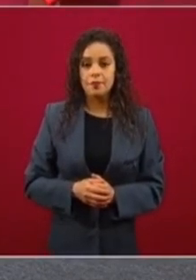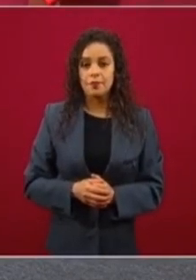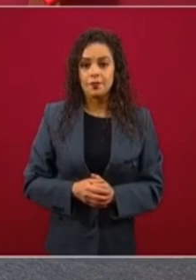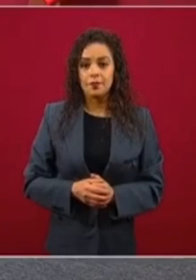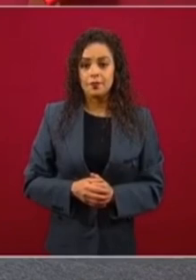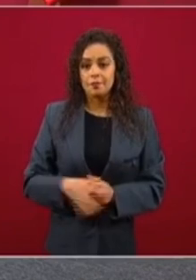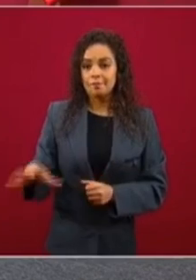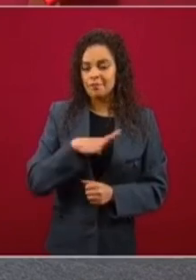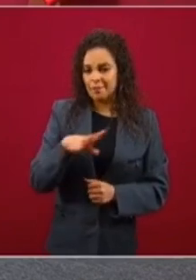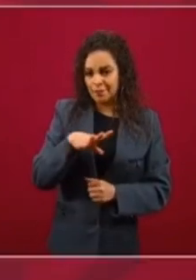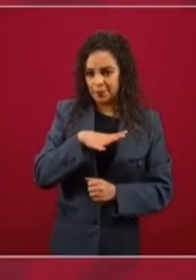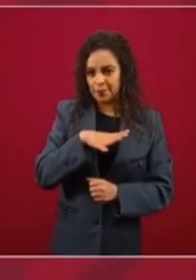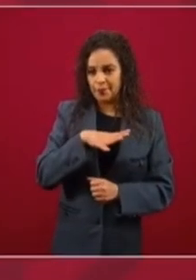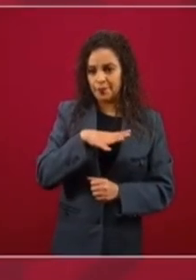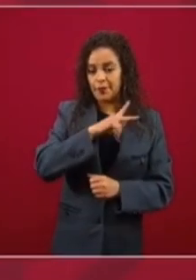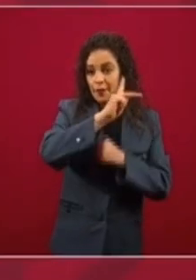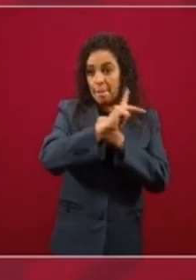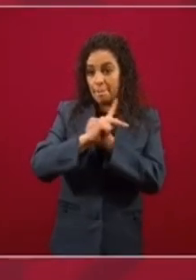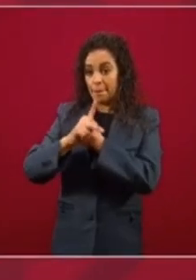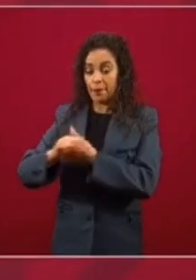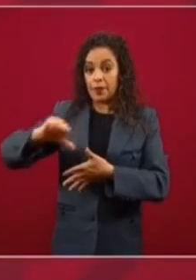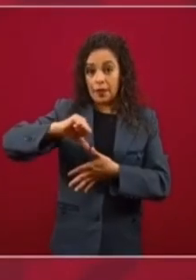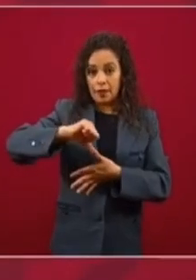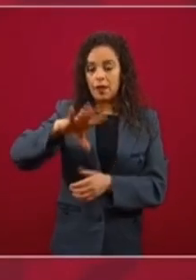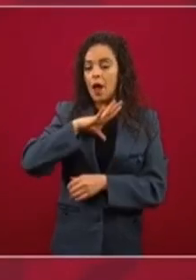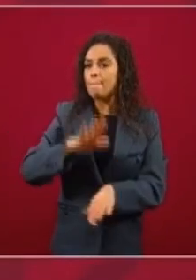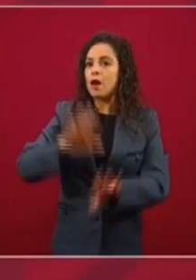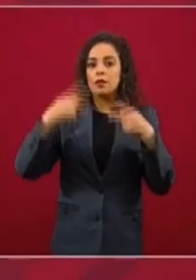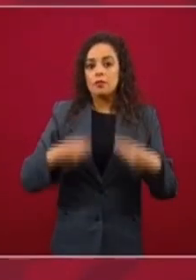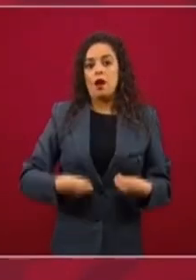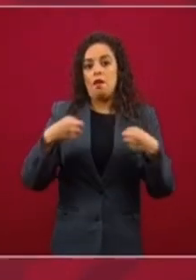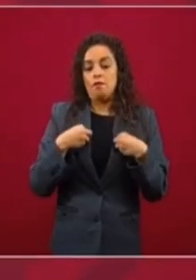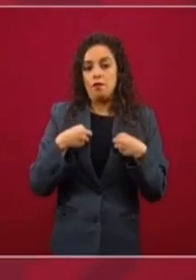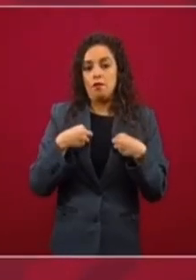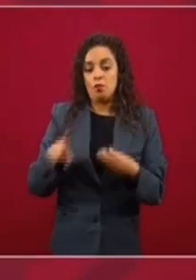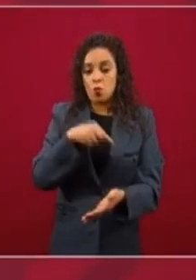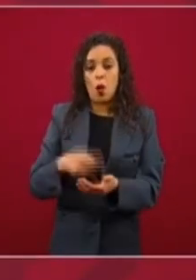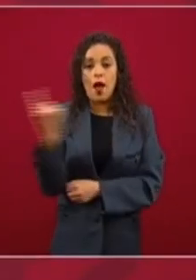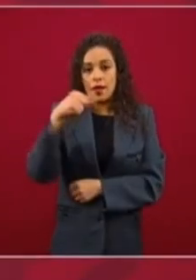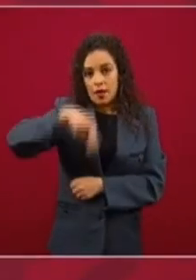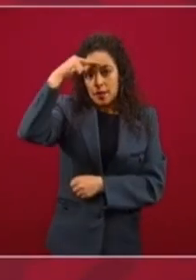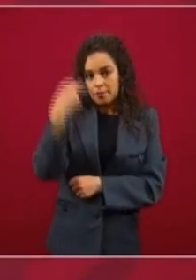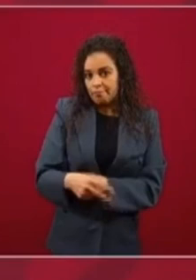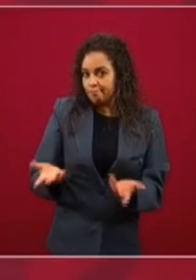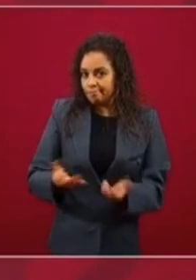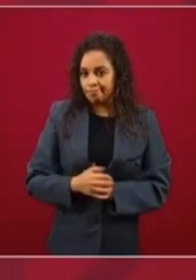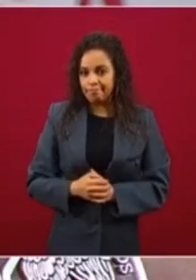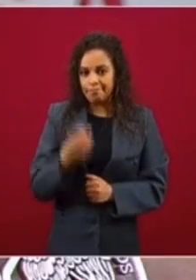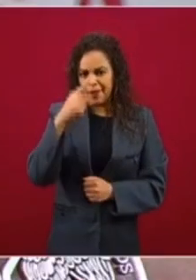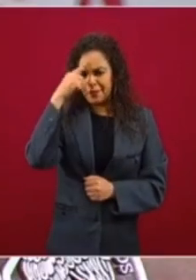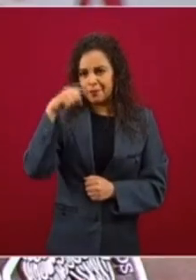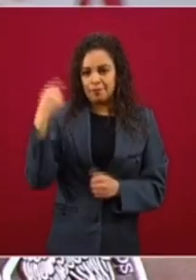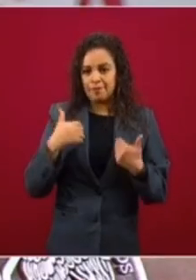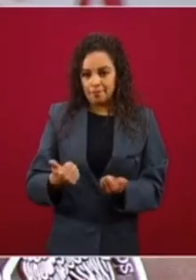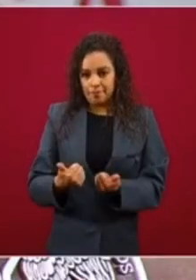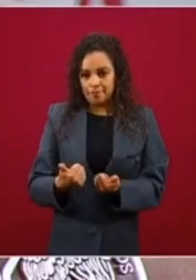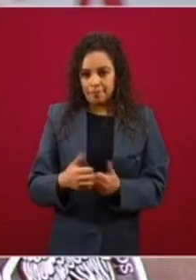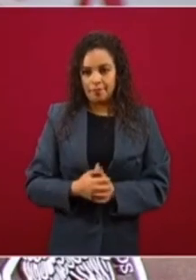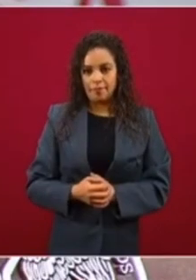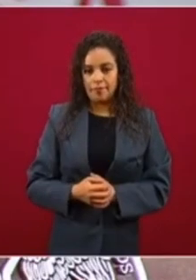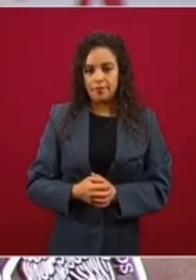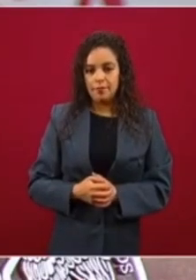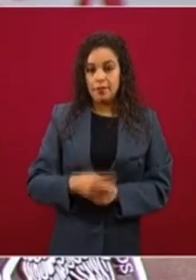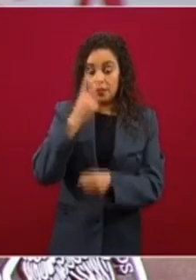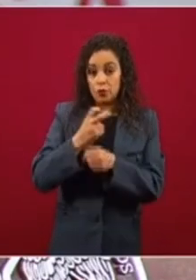Entonces, hay países, uno, América Latina, que tiene más población que México. Nada más. México es segundo lugar en población.